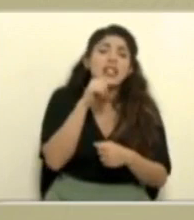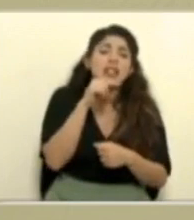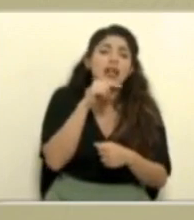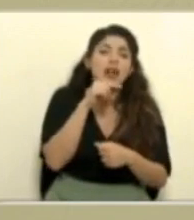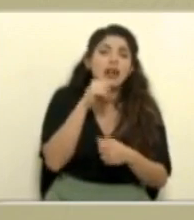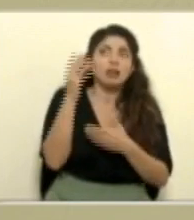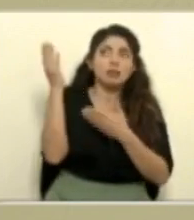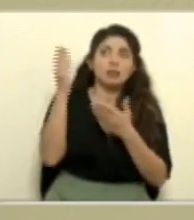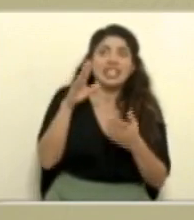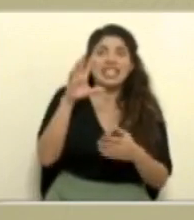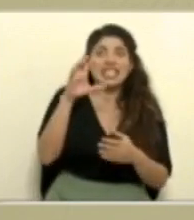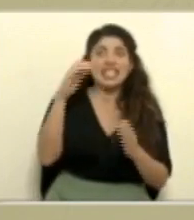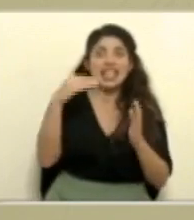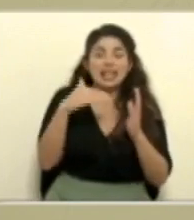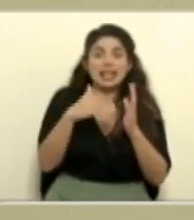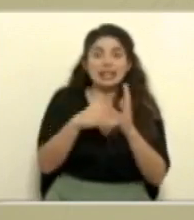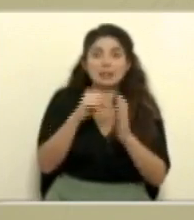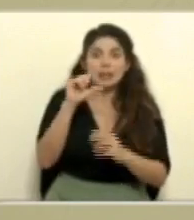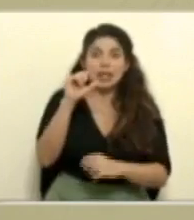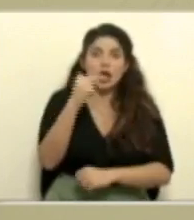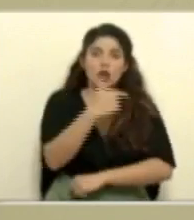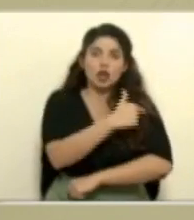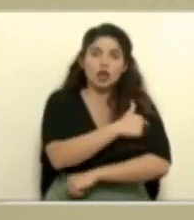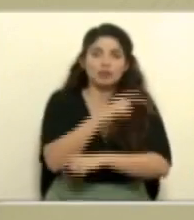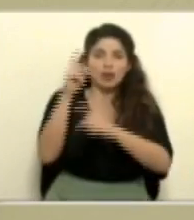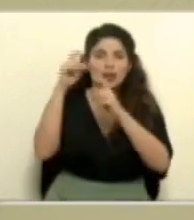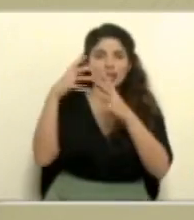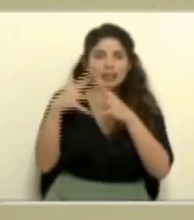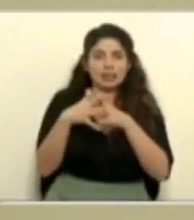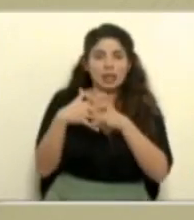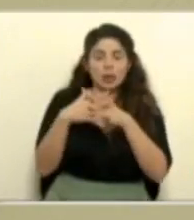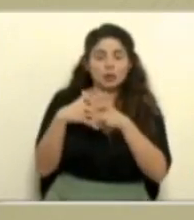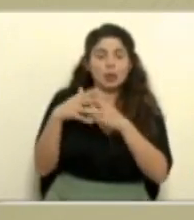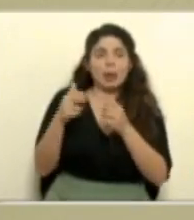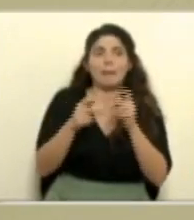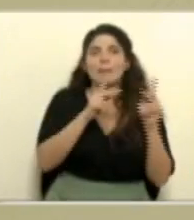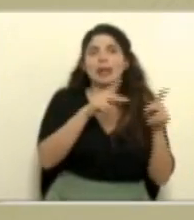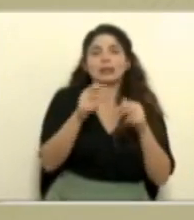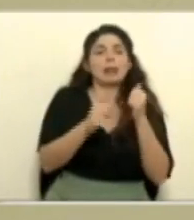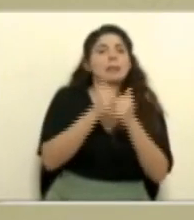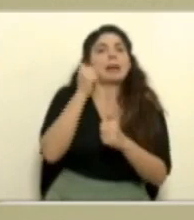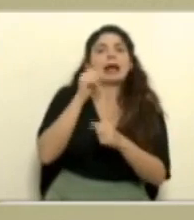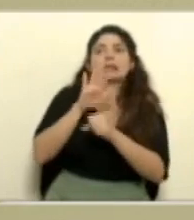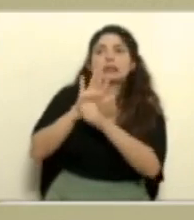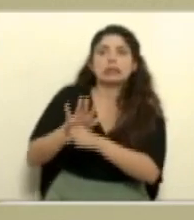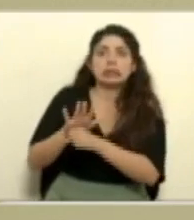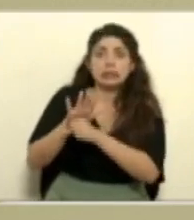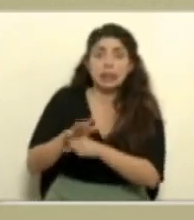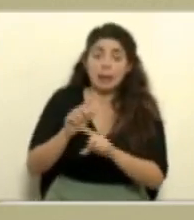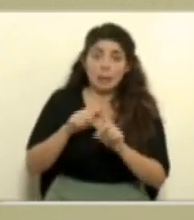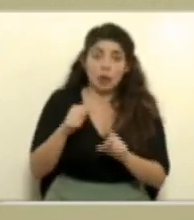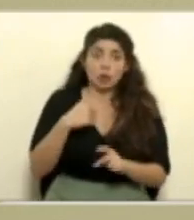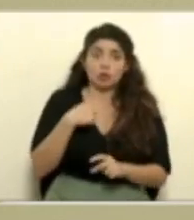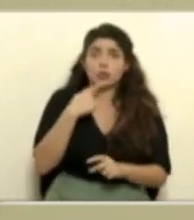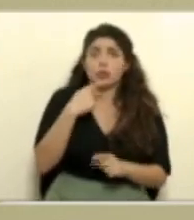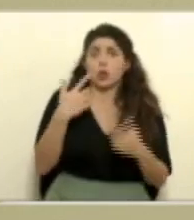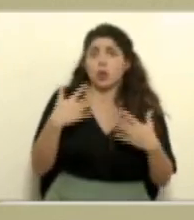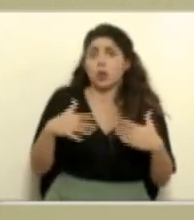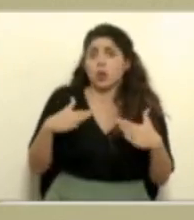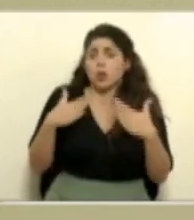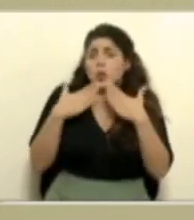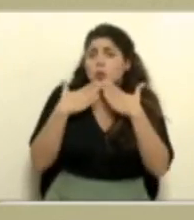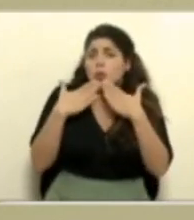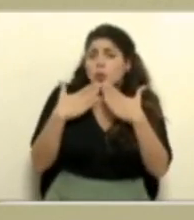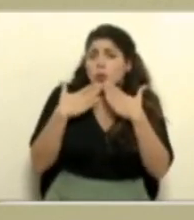ingreso de las 500 mil dosis de la donación de Estados Unidos pero en realidad esto y yo mas bien agradezco pues obviamente